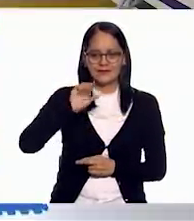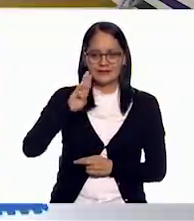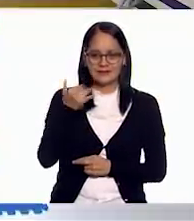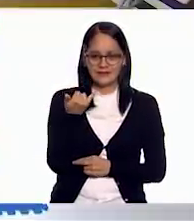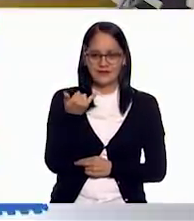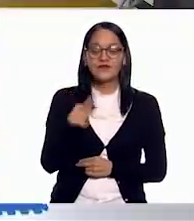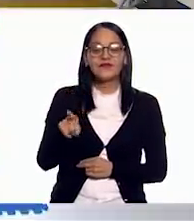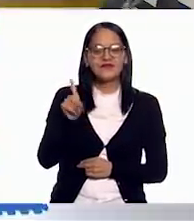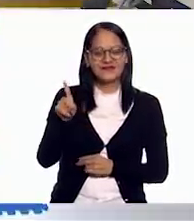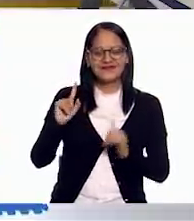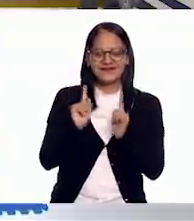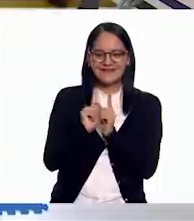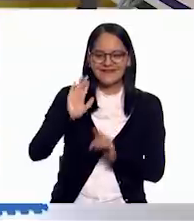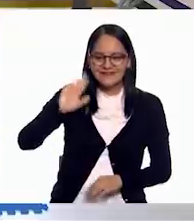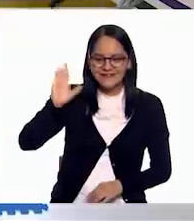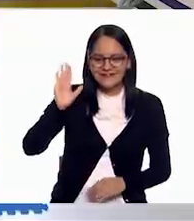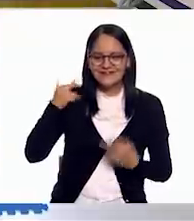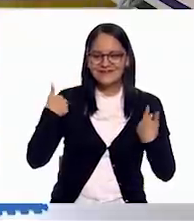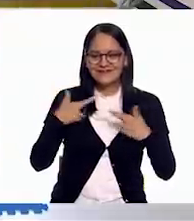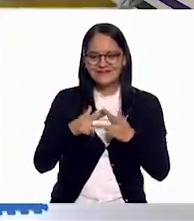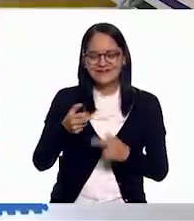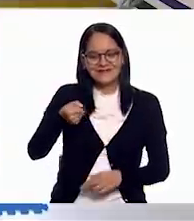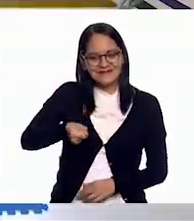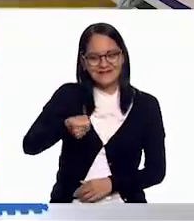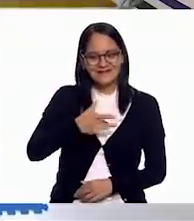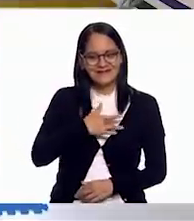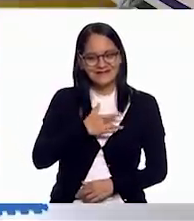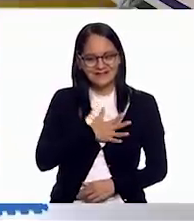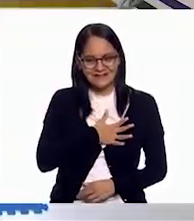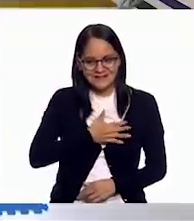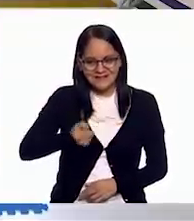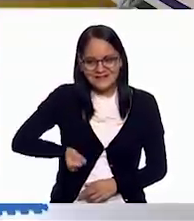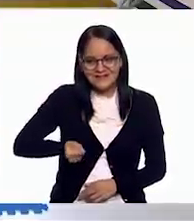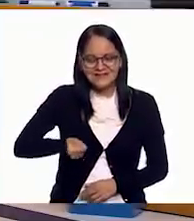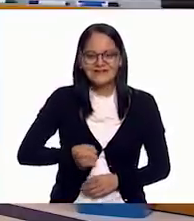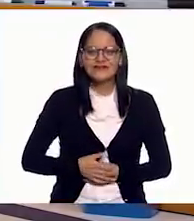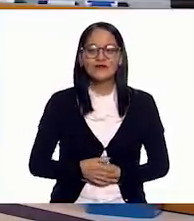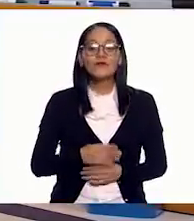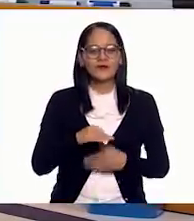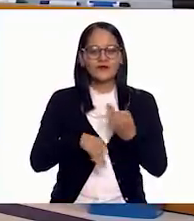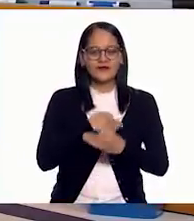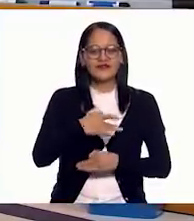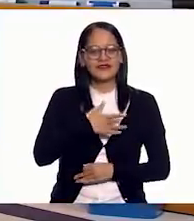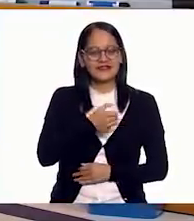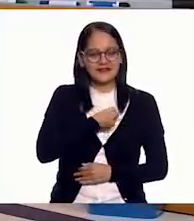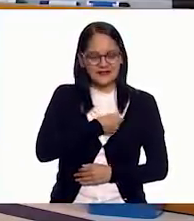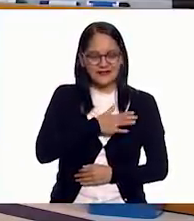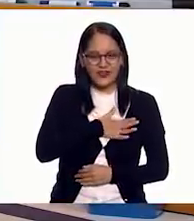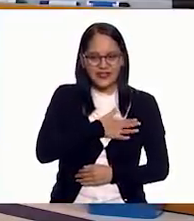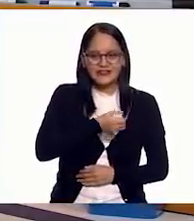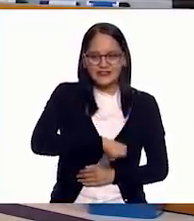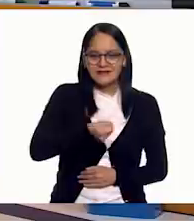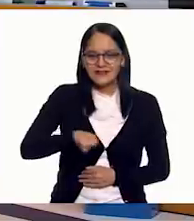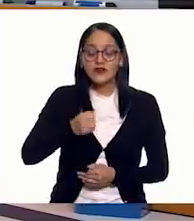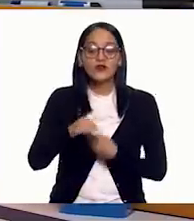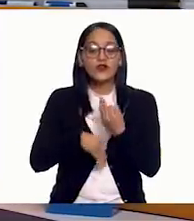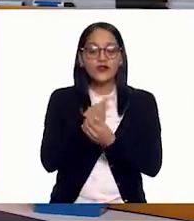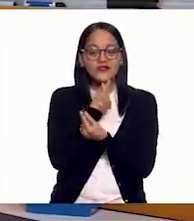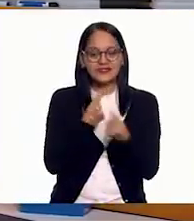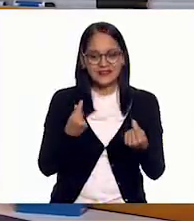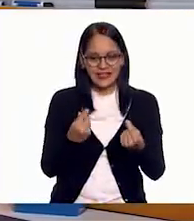Maestra, te saludamos con el corazón. Hola, Oscar, te saludo de corazón. Saludo de corazón a mis niñas y a mis niños.